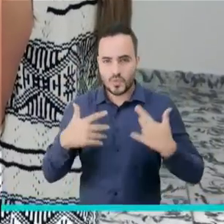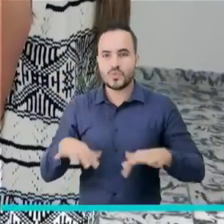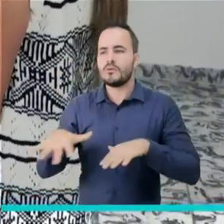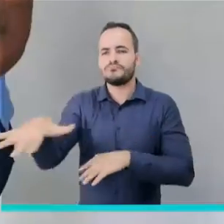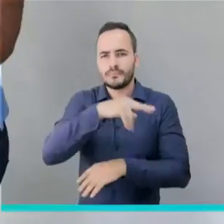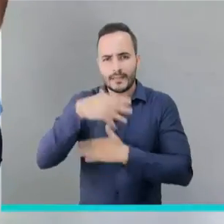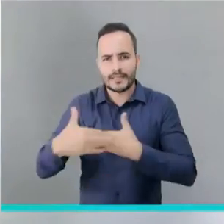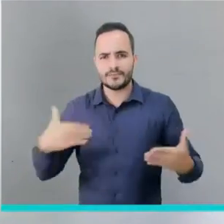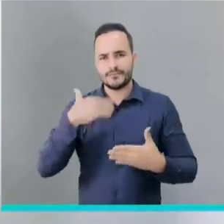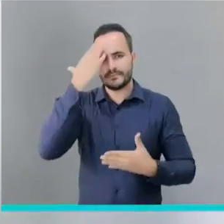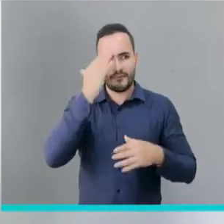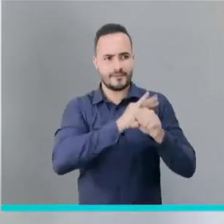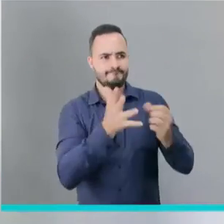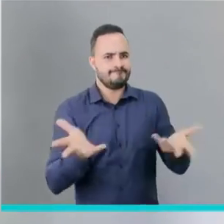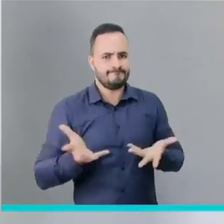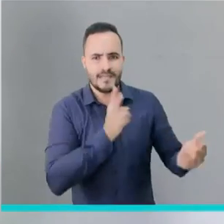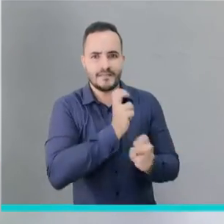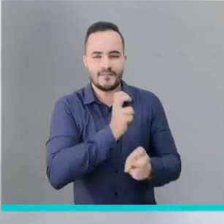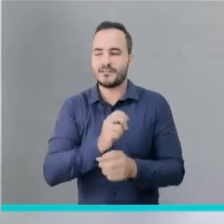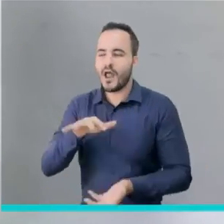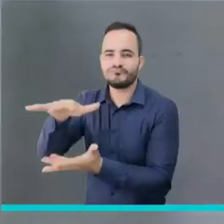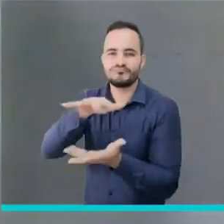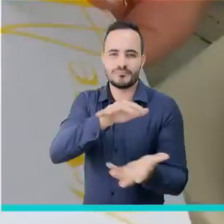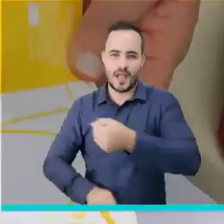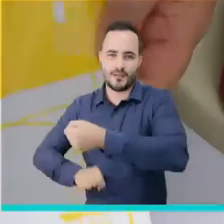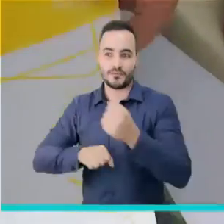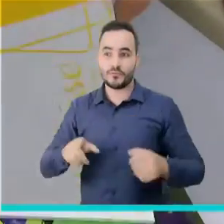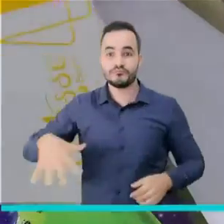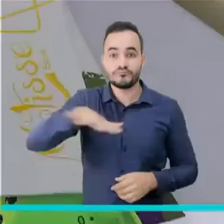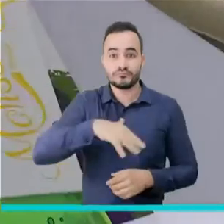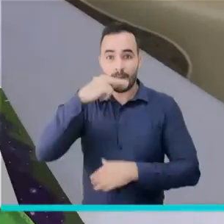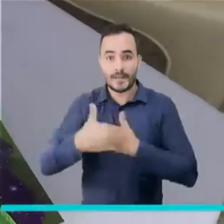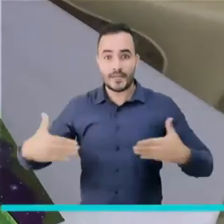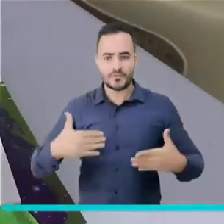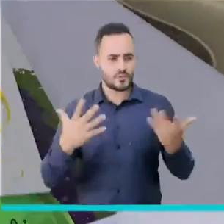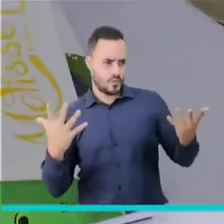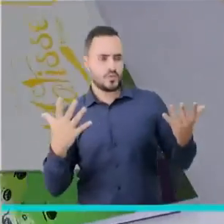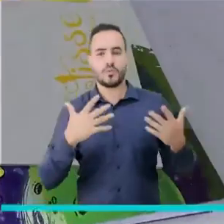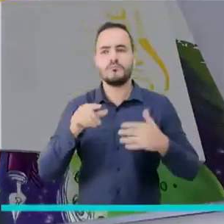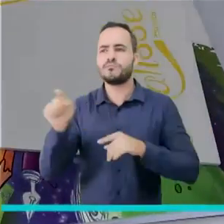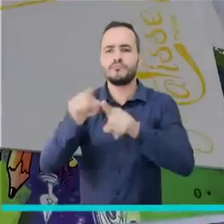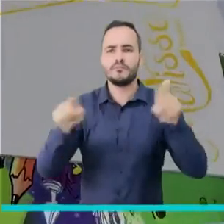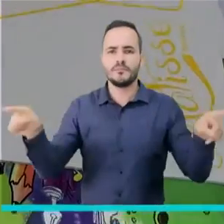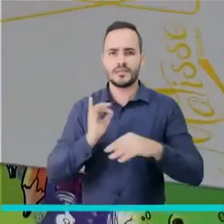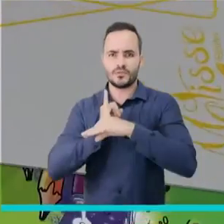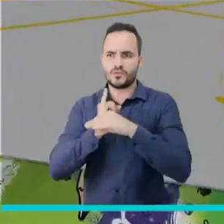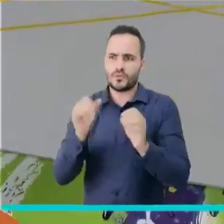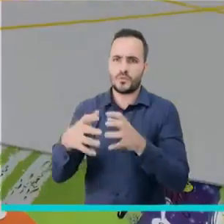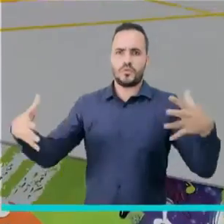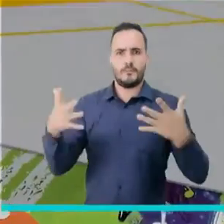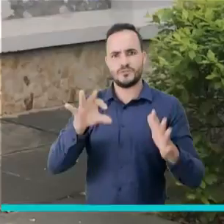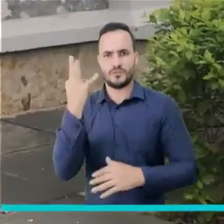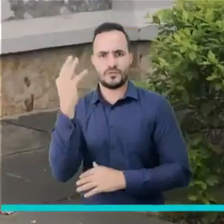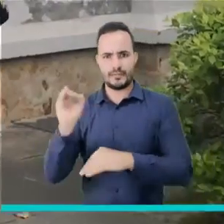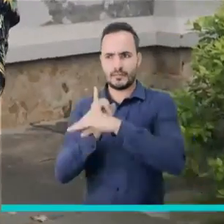del apoyo a la comunidad educativa en medio de la crisis generada por la pandemia. La población estudiantil beneficiada hace parte de 36